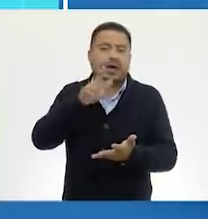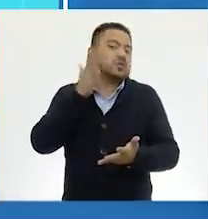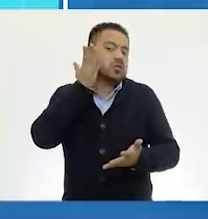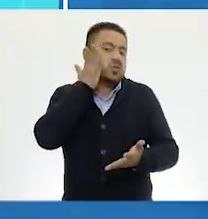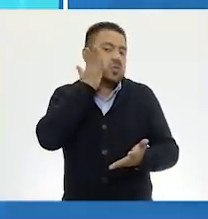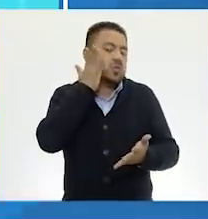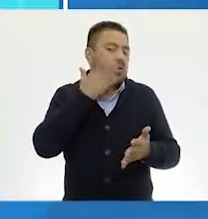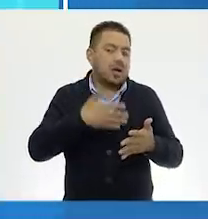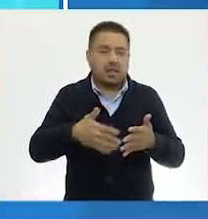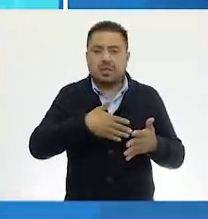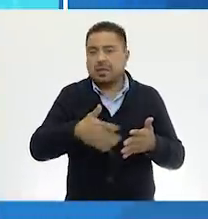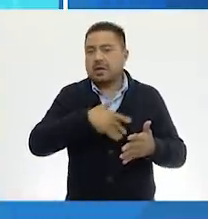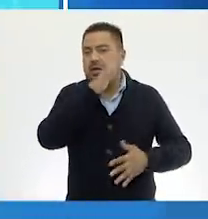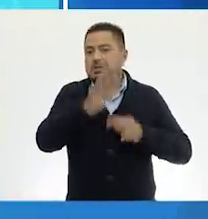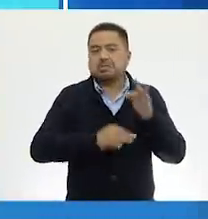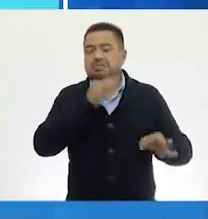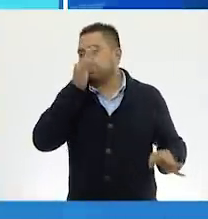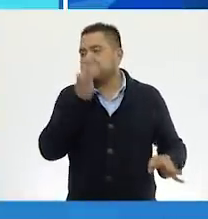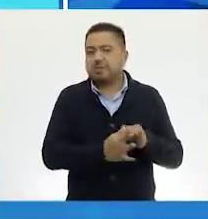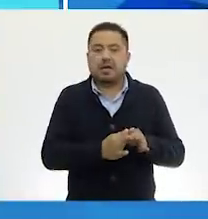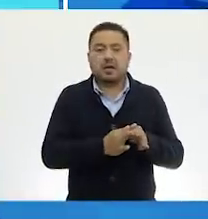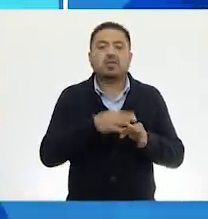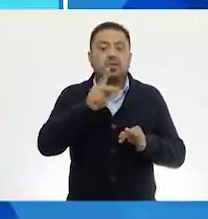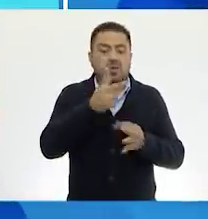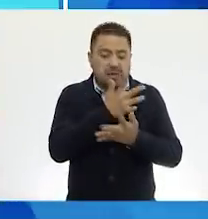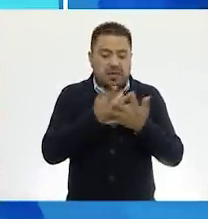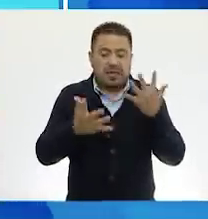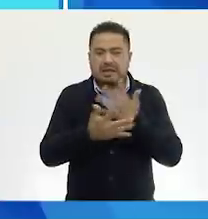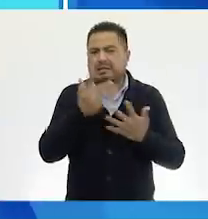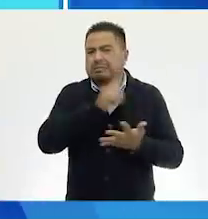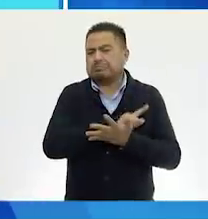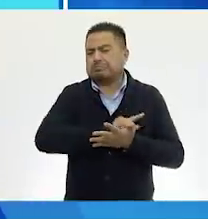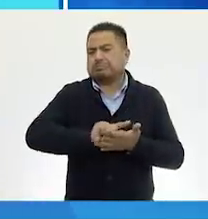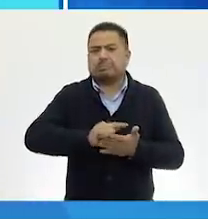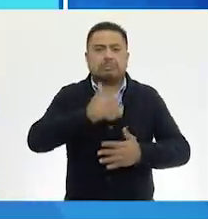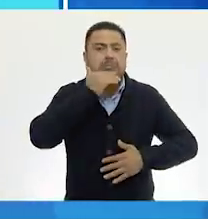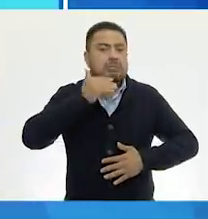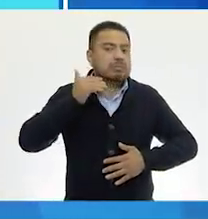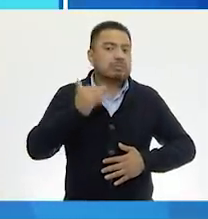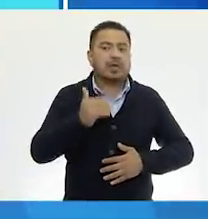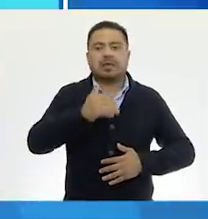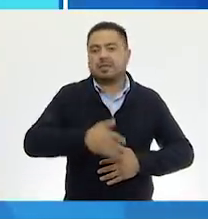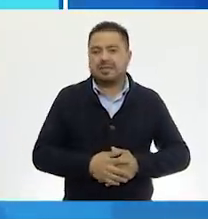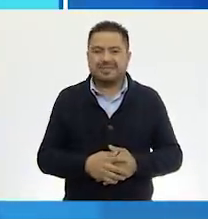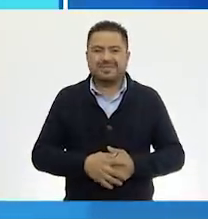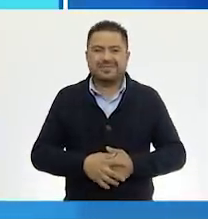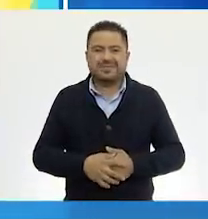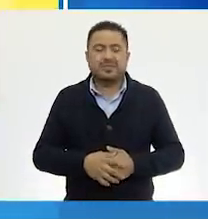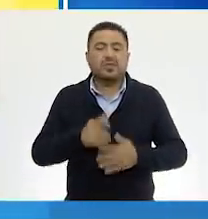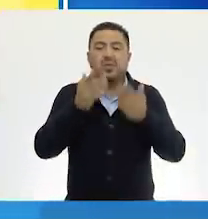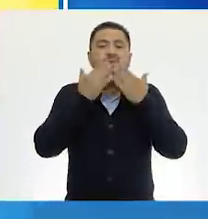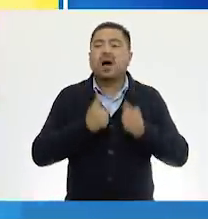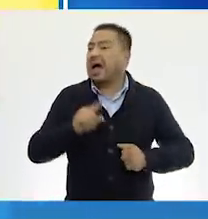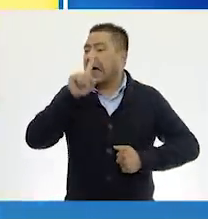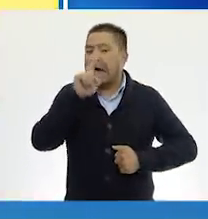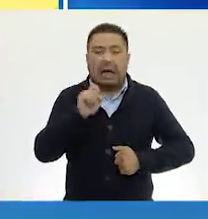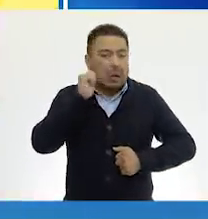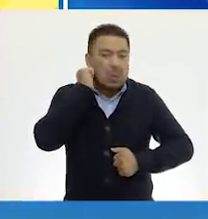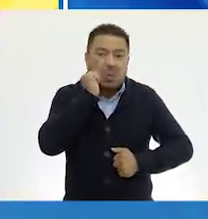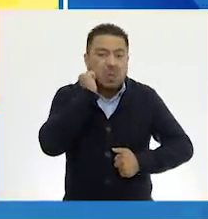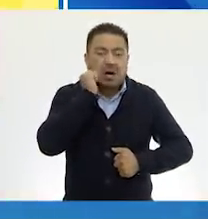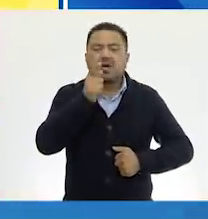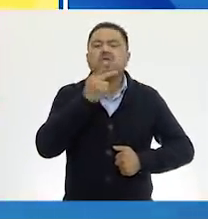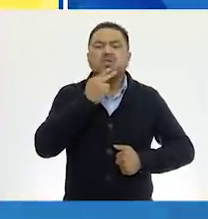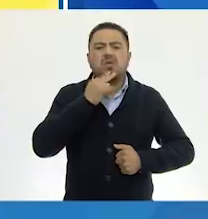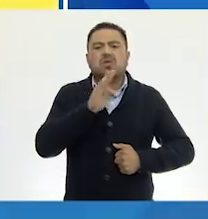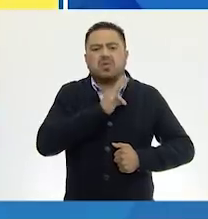Sécalas con una toalla. ¡Y listo! Tus manos están limpias. Si no tienes agua y jabón,